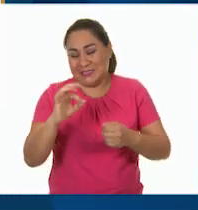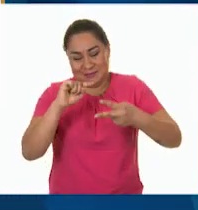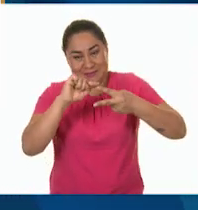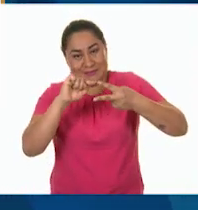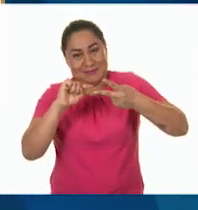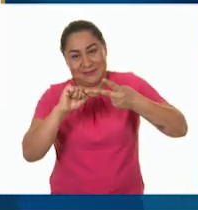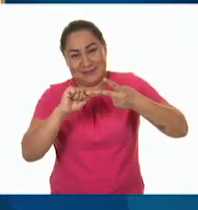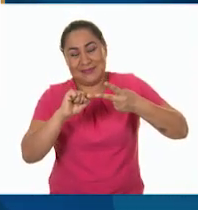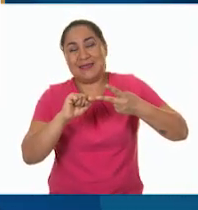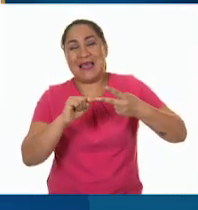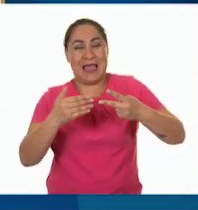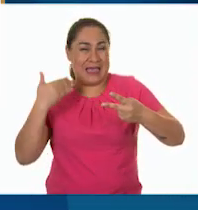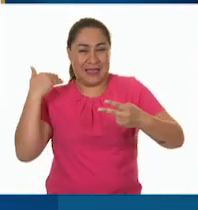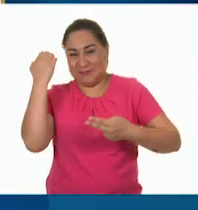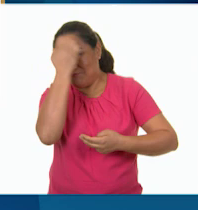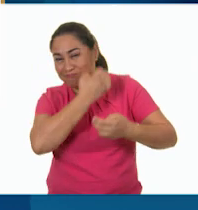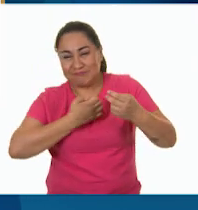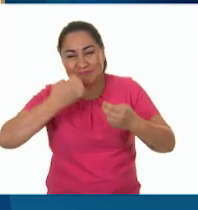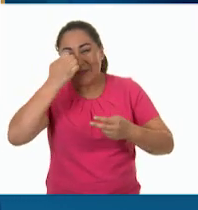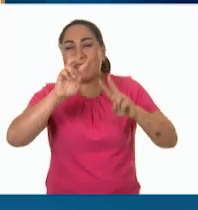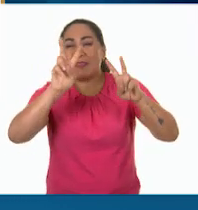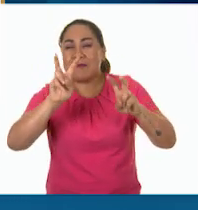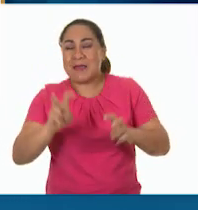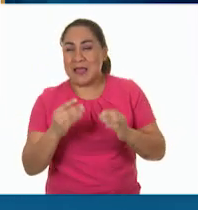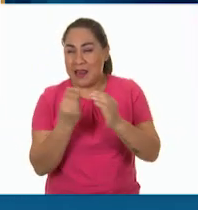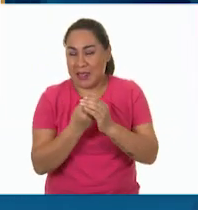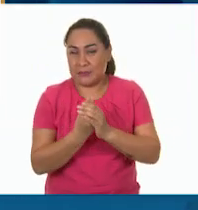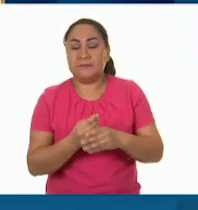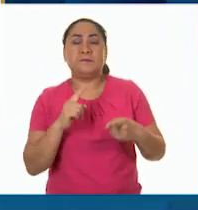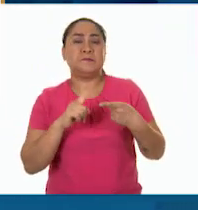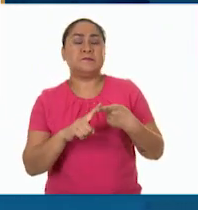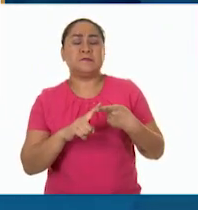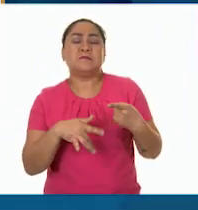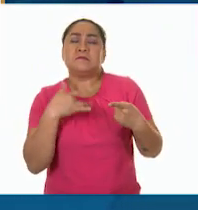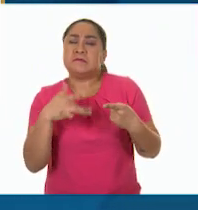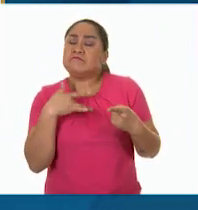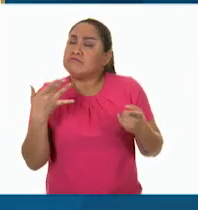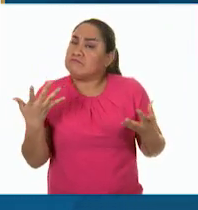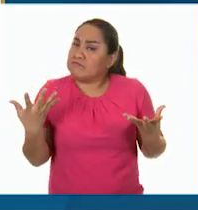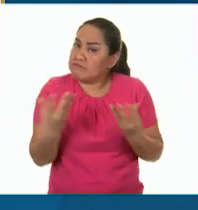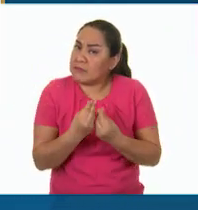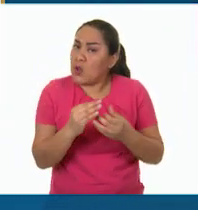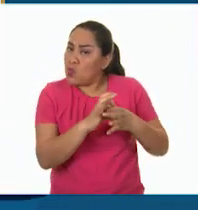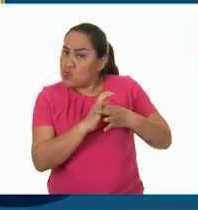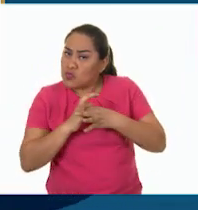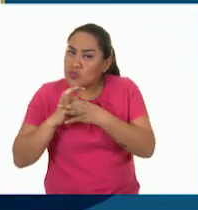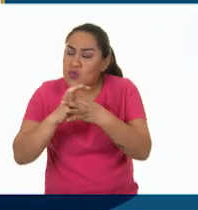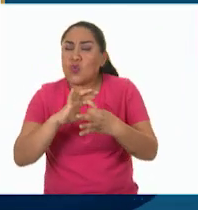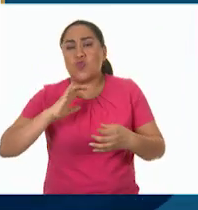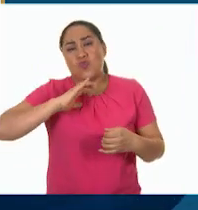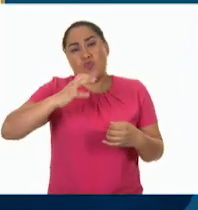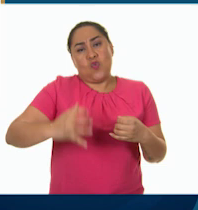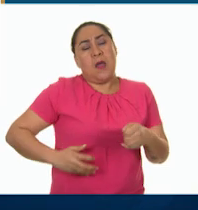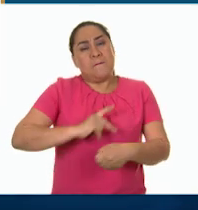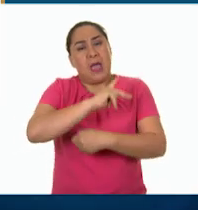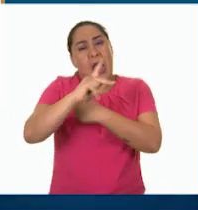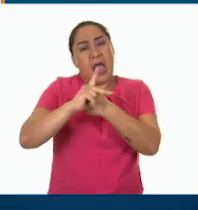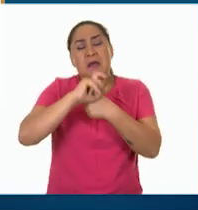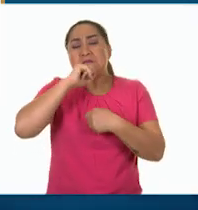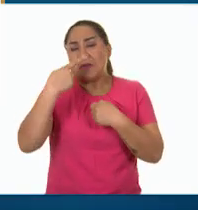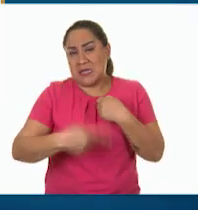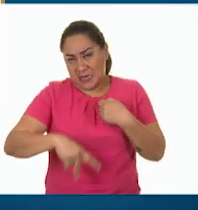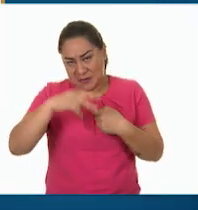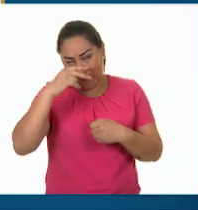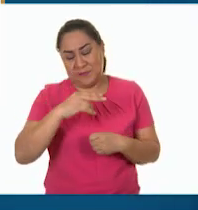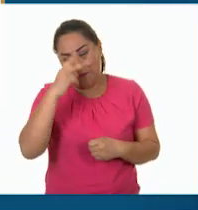analizando durante las últimas clases. El primero, fomentar un sentimiento de unidad y orgullo nacionalista entre los habitantes del país.